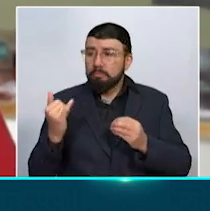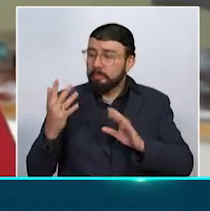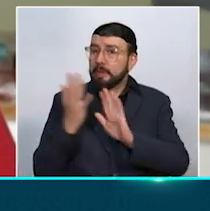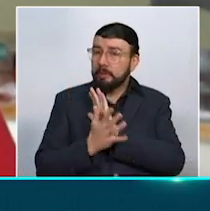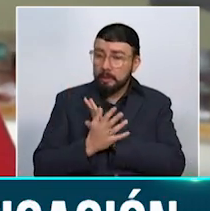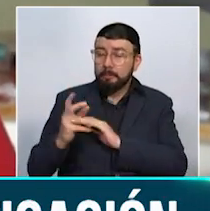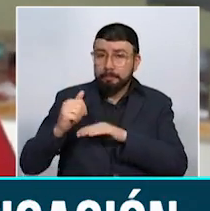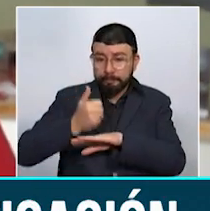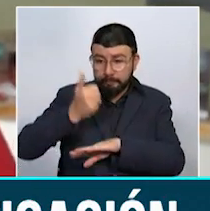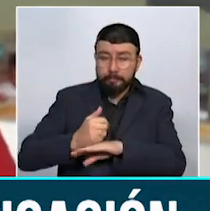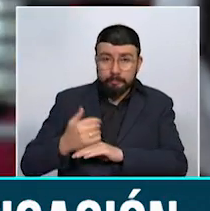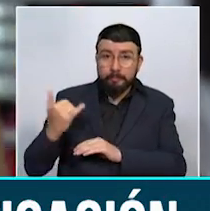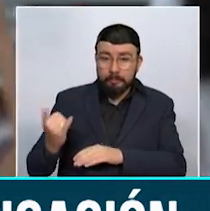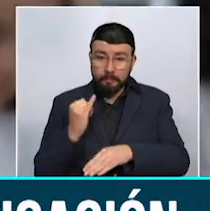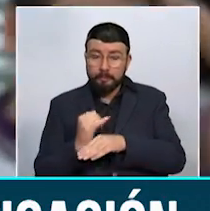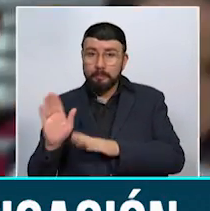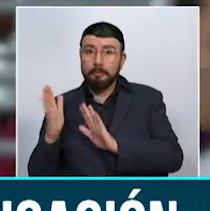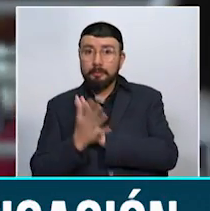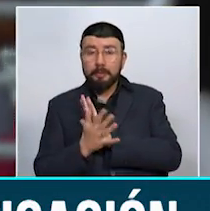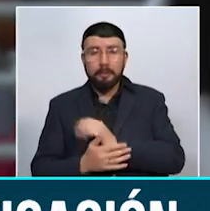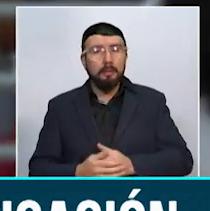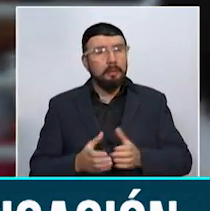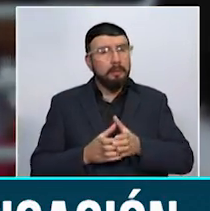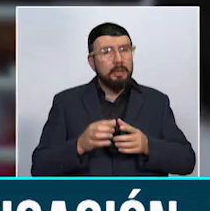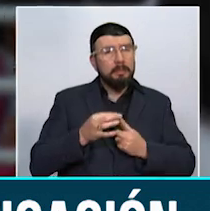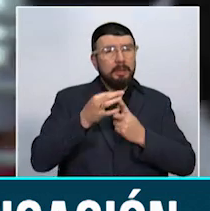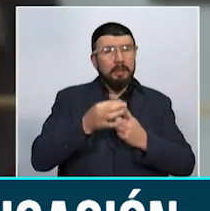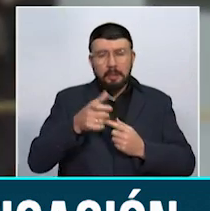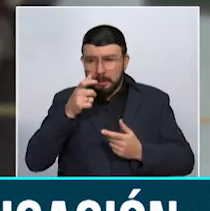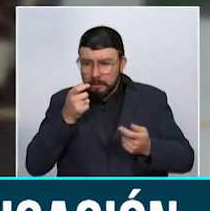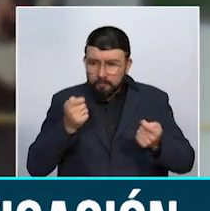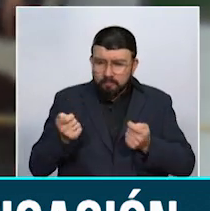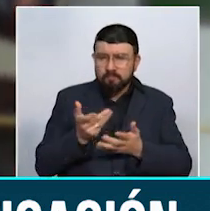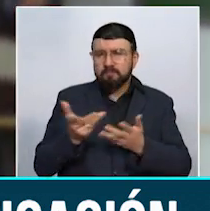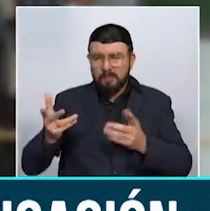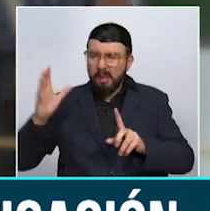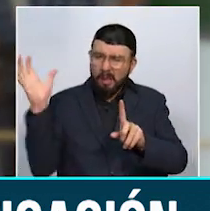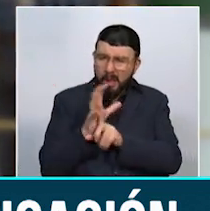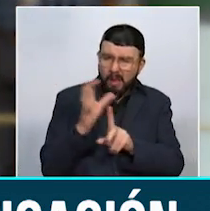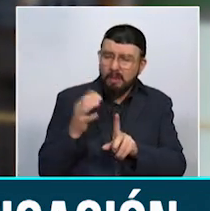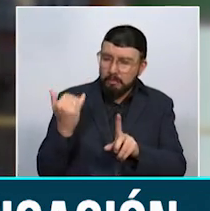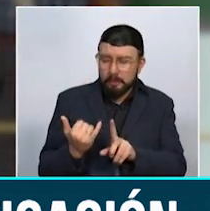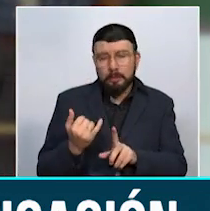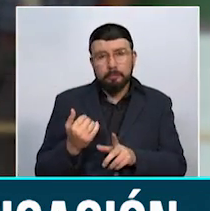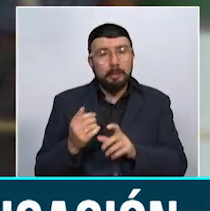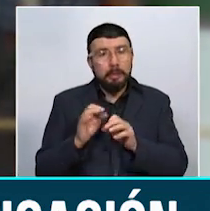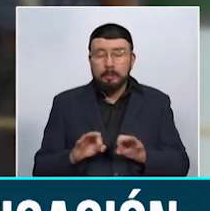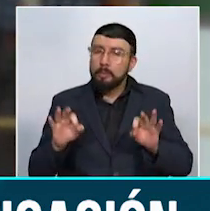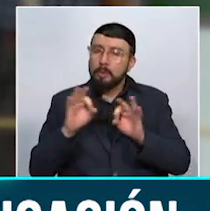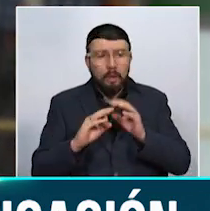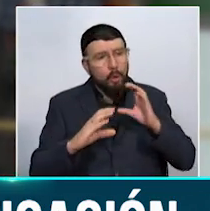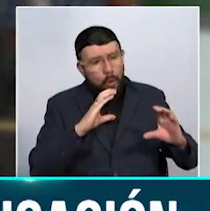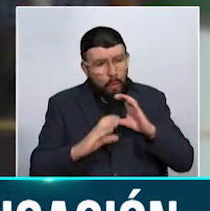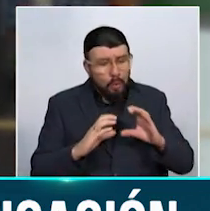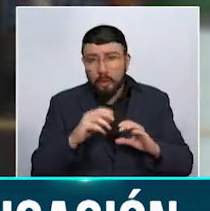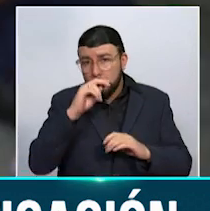autoridades institucionales. Un especialista en casos de matoneo nos habló de la importancia que tiene la buena comunicación